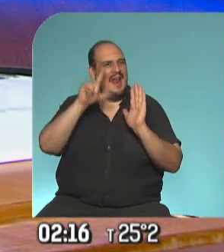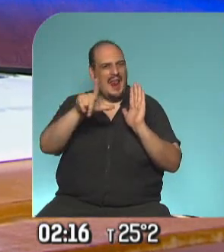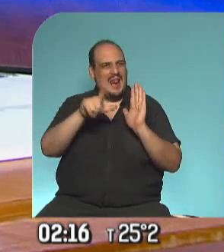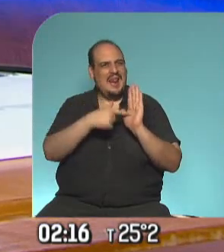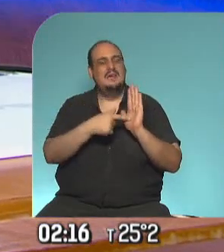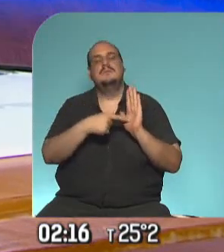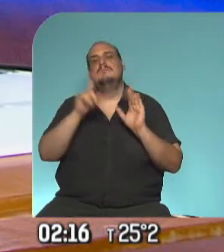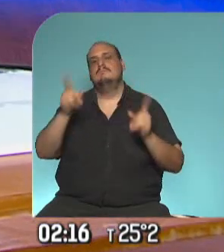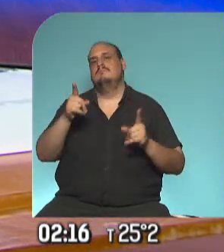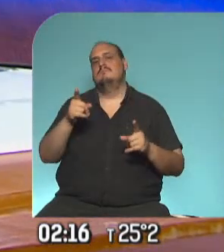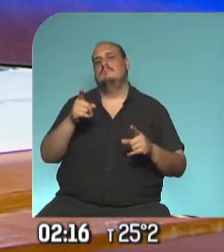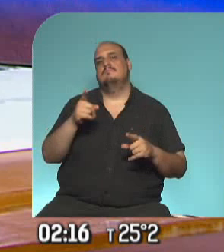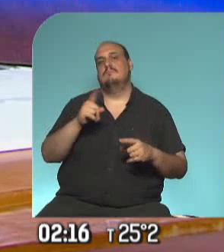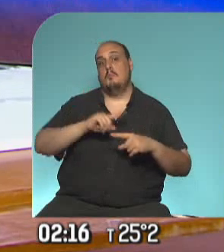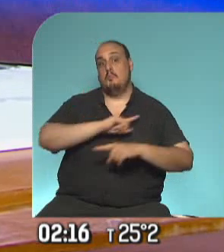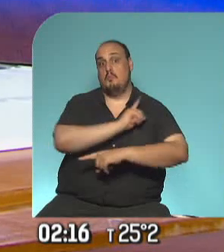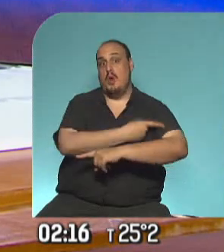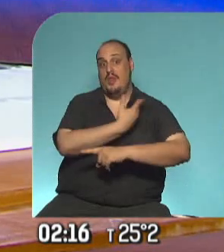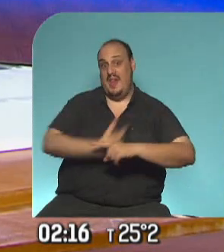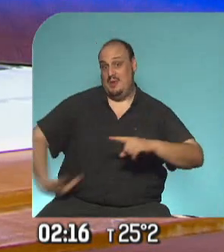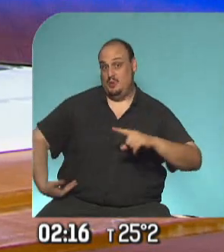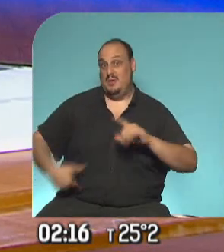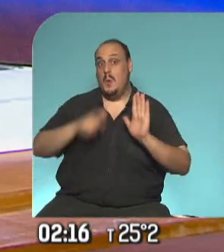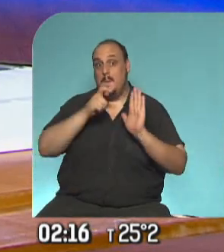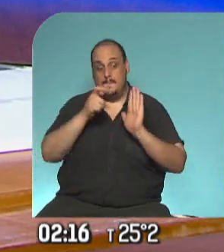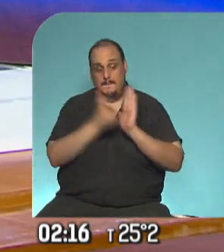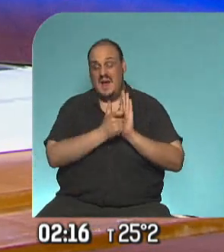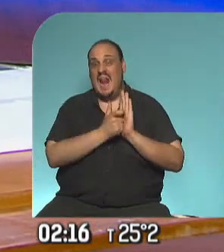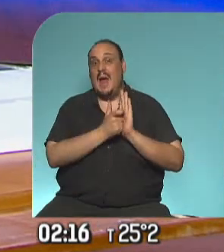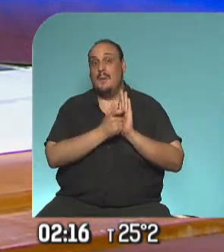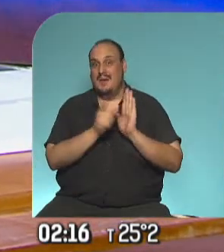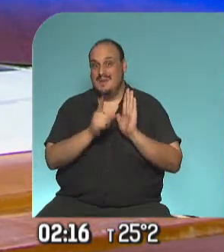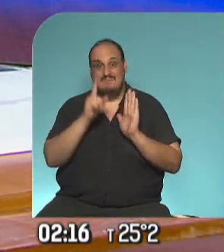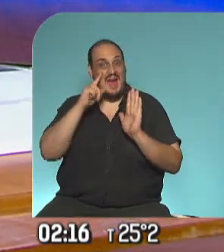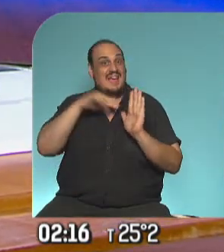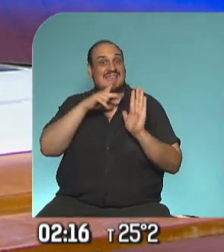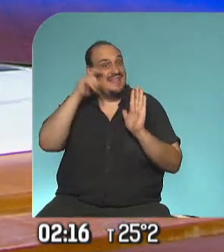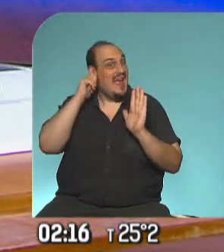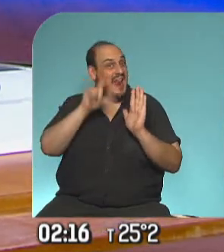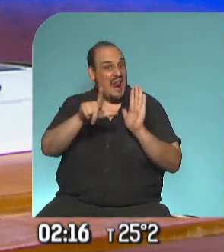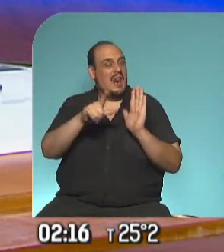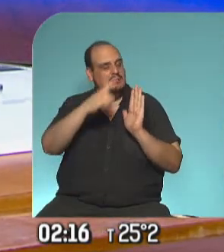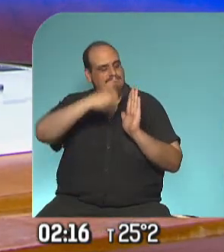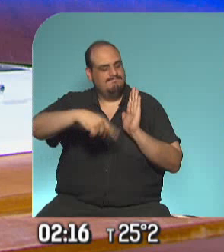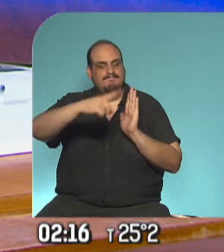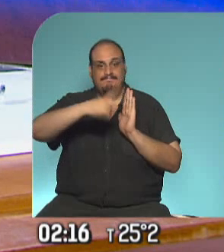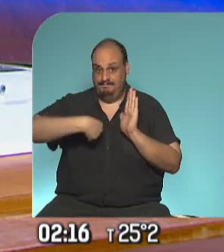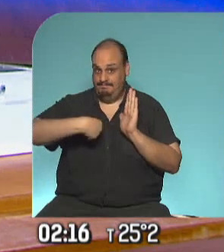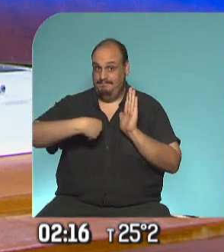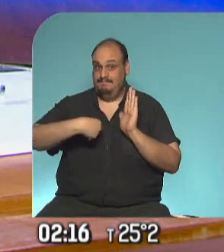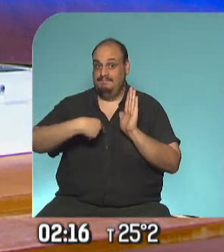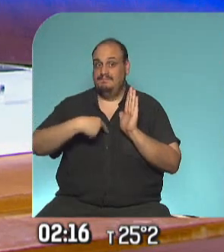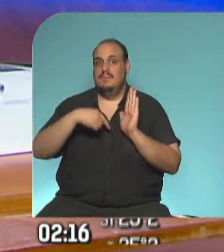ejecutivo para aceptar vetar en parte esa palabra por ejemplo y eso